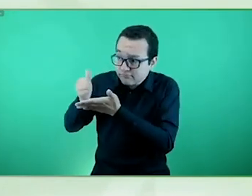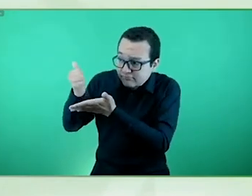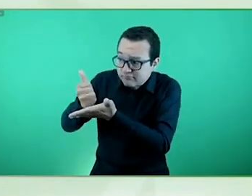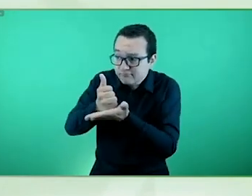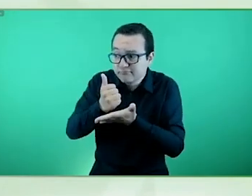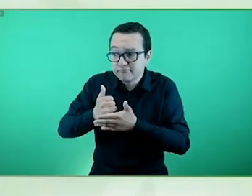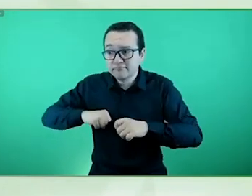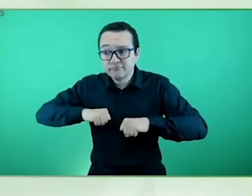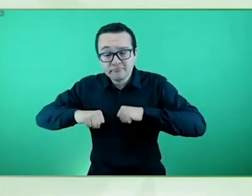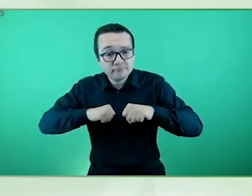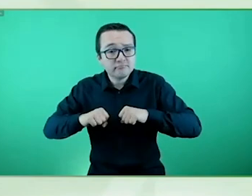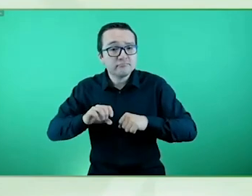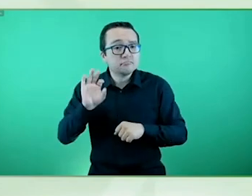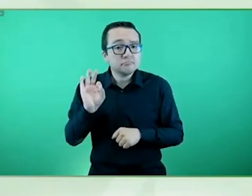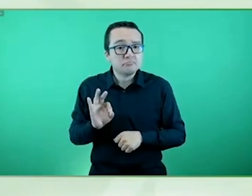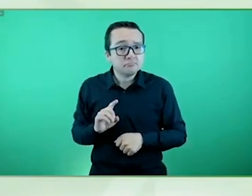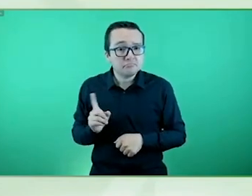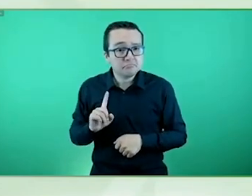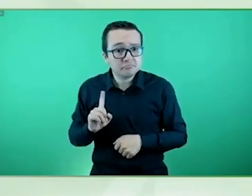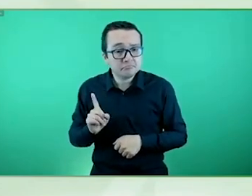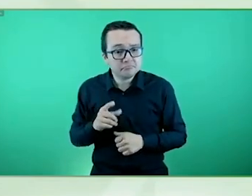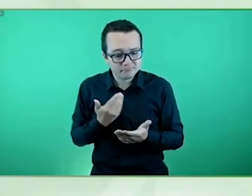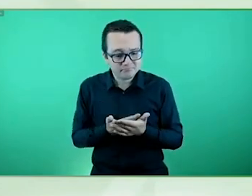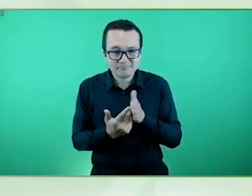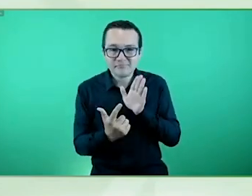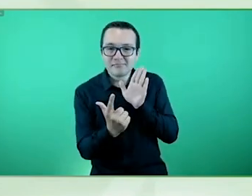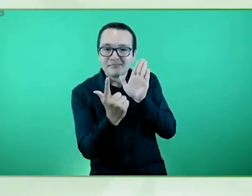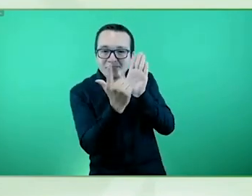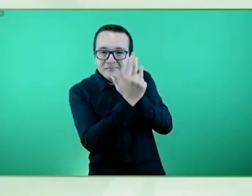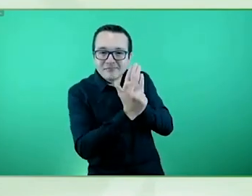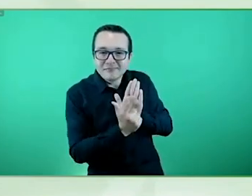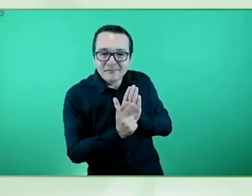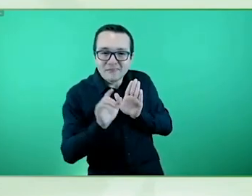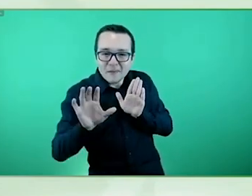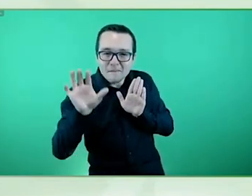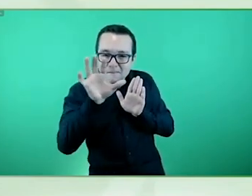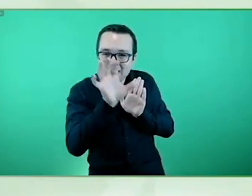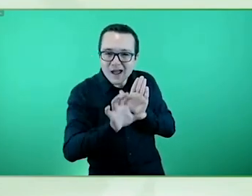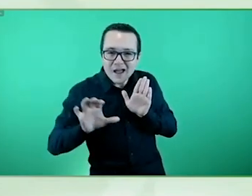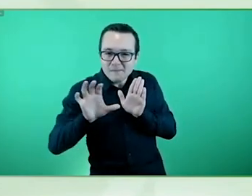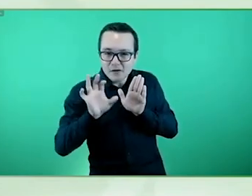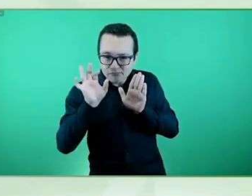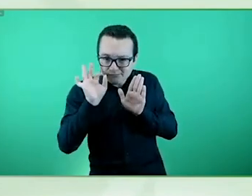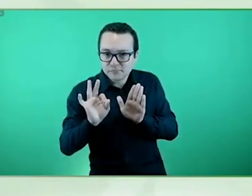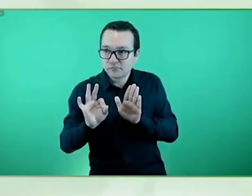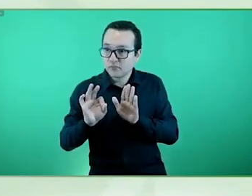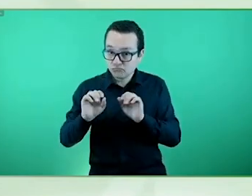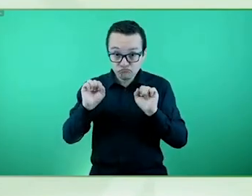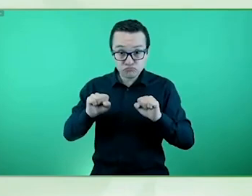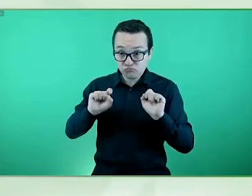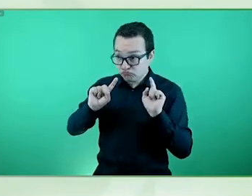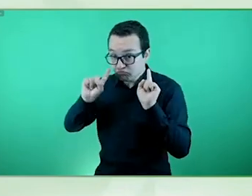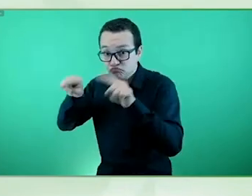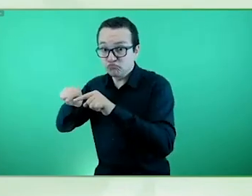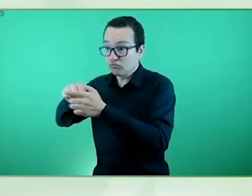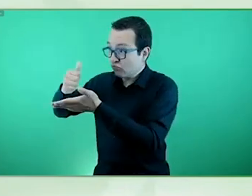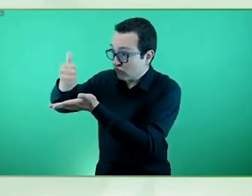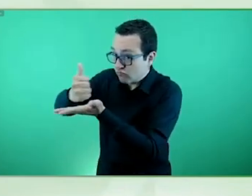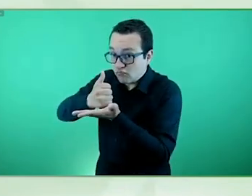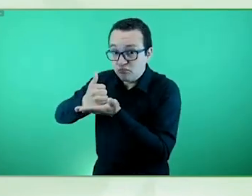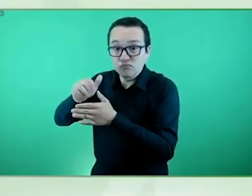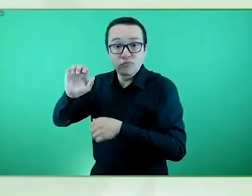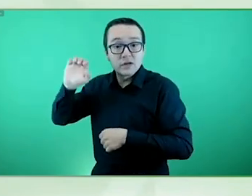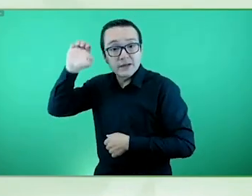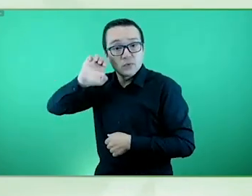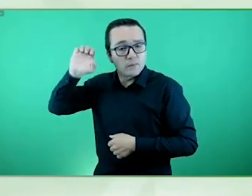la legislación nacional de sus respectivos países en participar en las elecciones europeas y debido a su